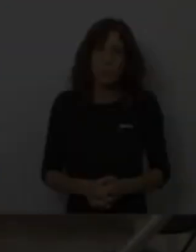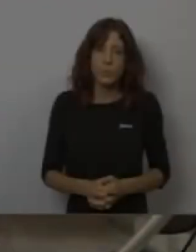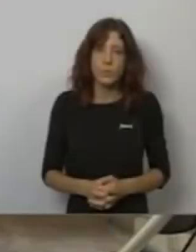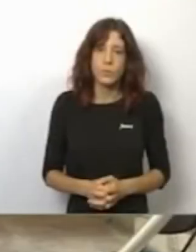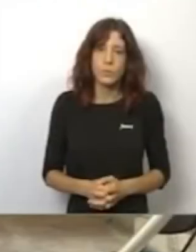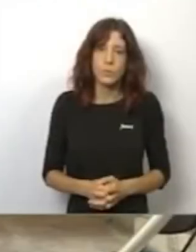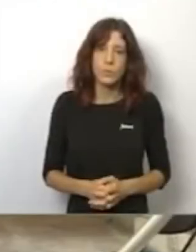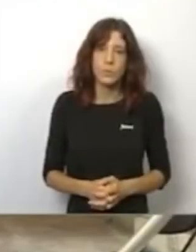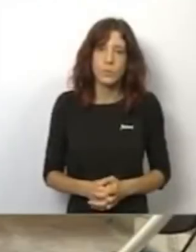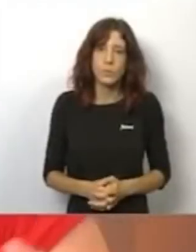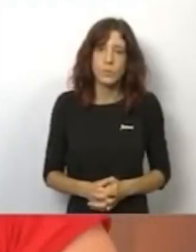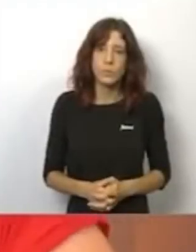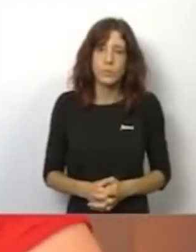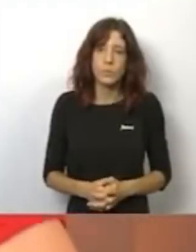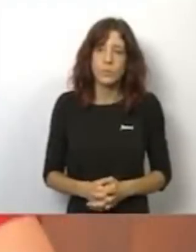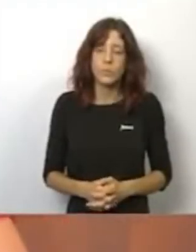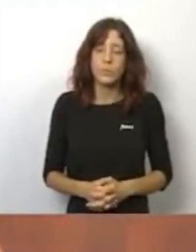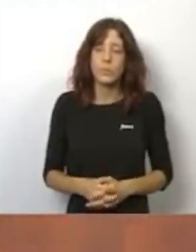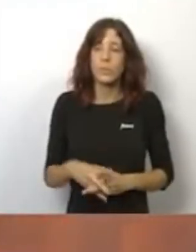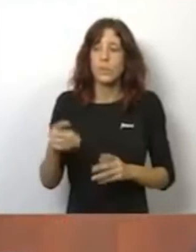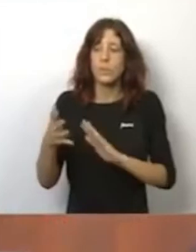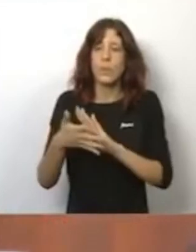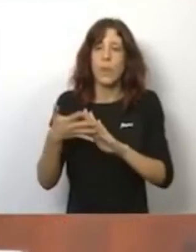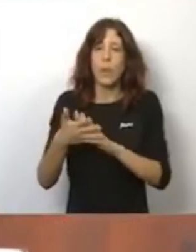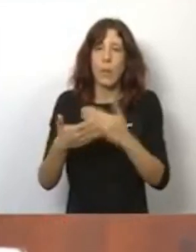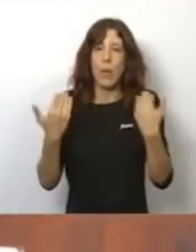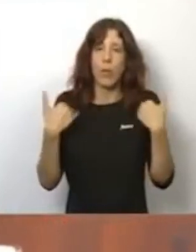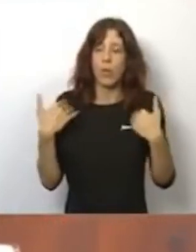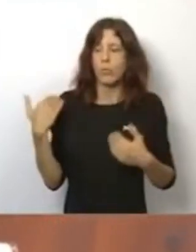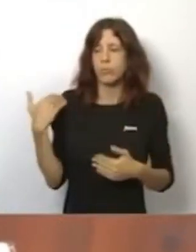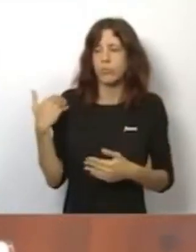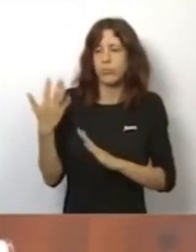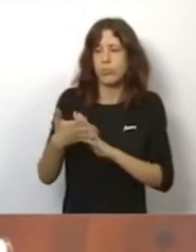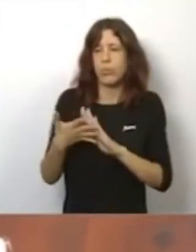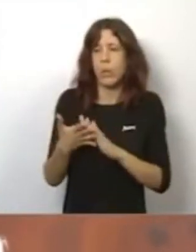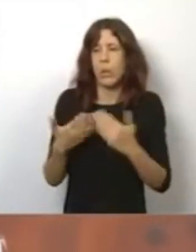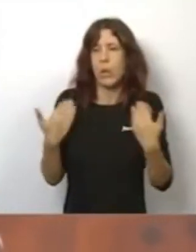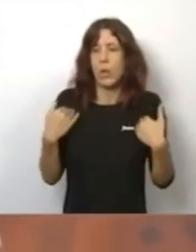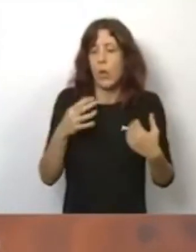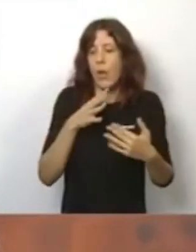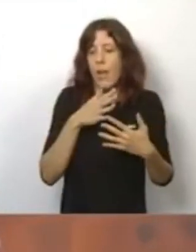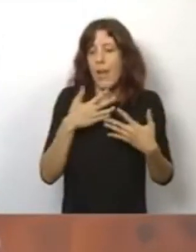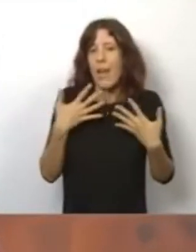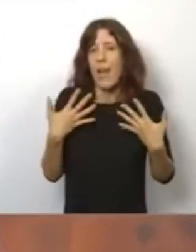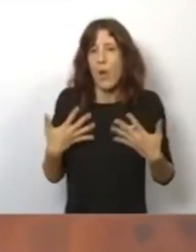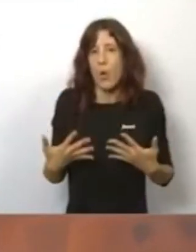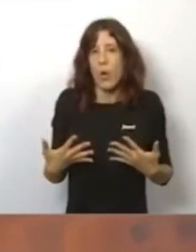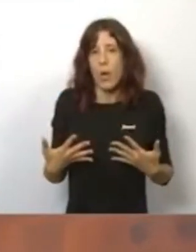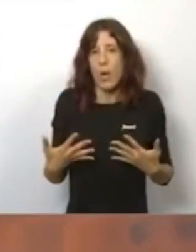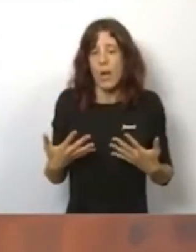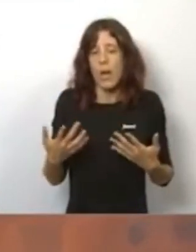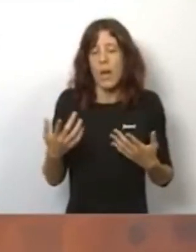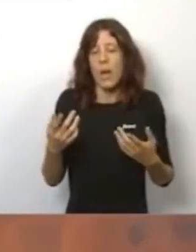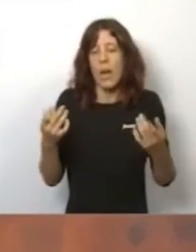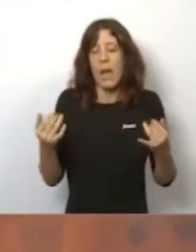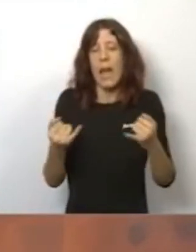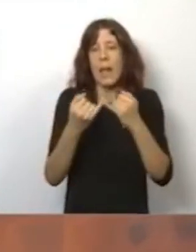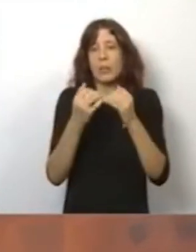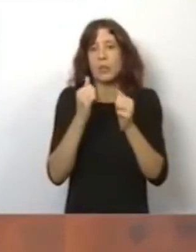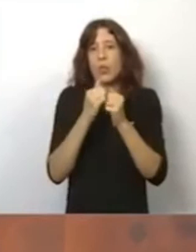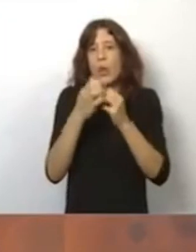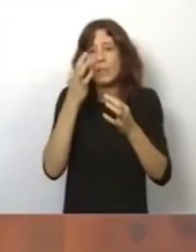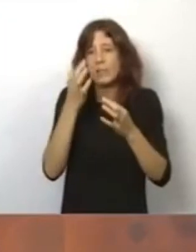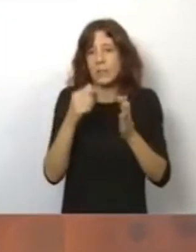Esto está ya hablado con ellos desde hace tiempo. Yo ahora mismo no tengo aquí los actos concretos,